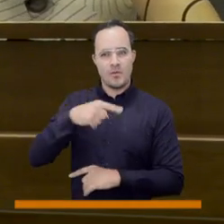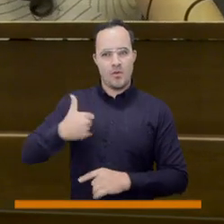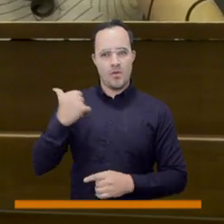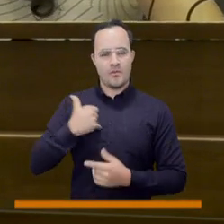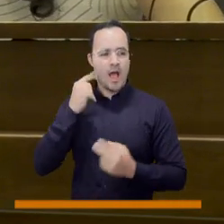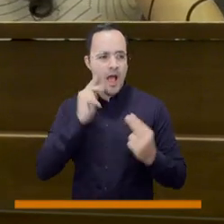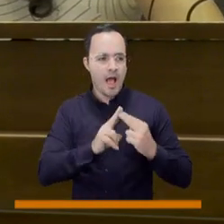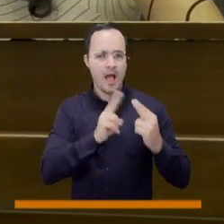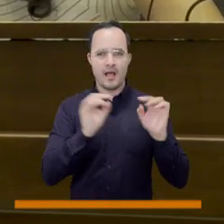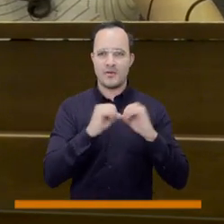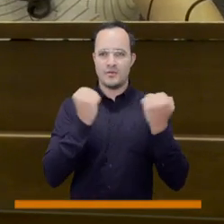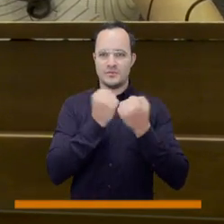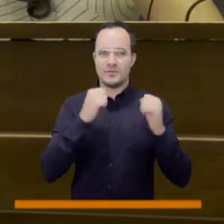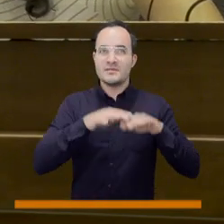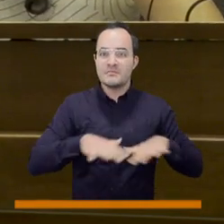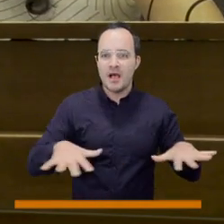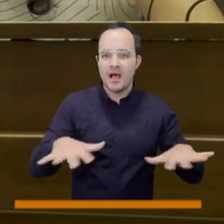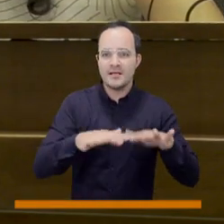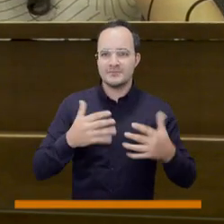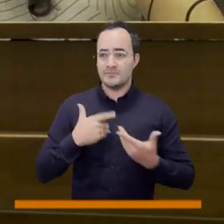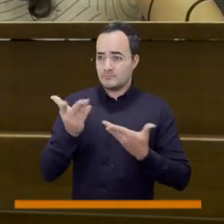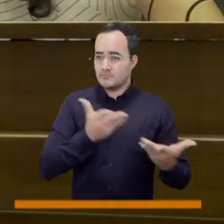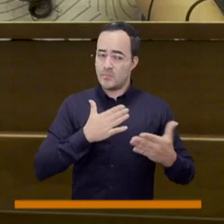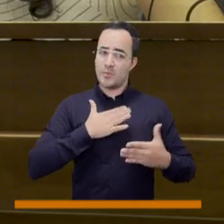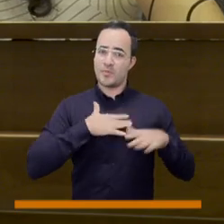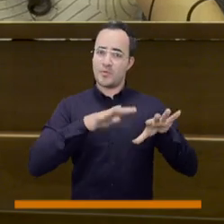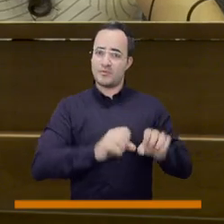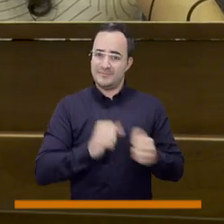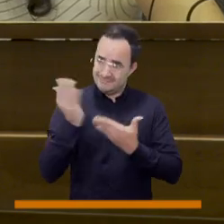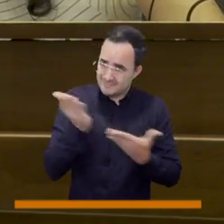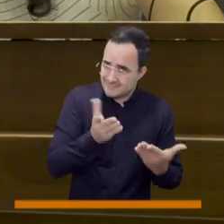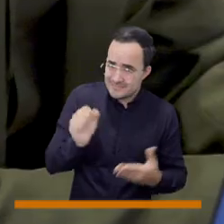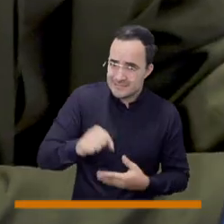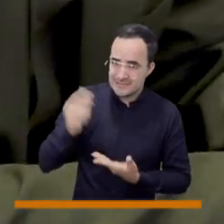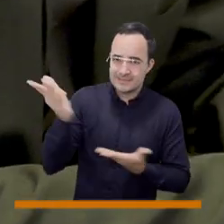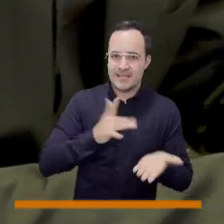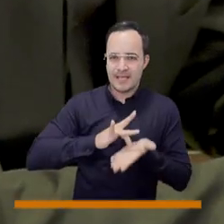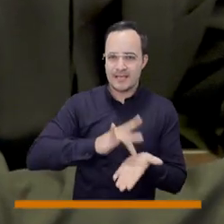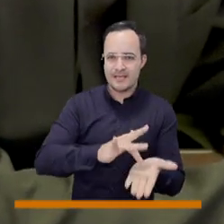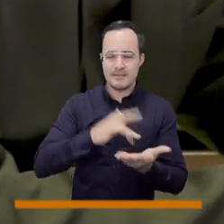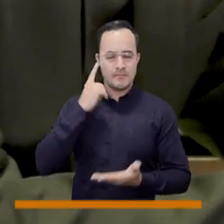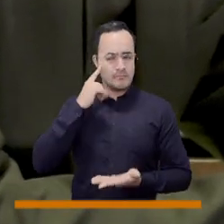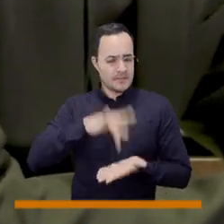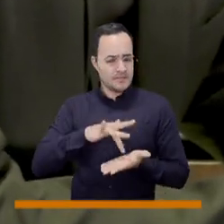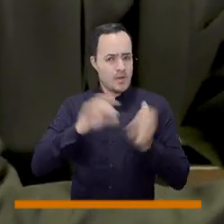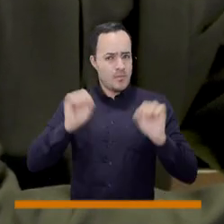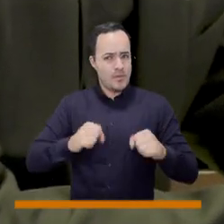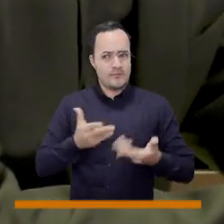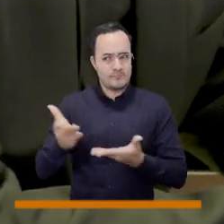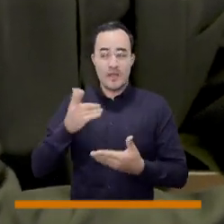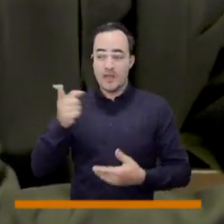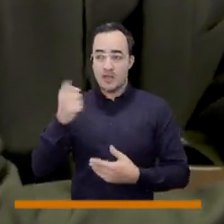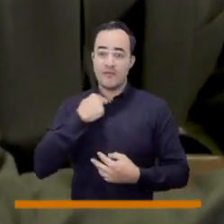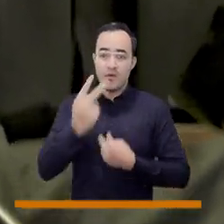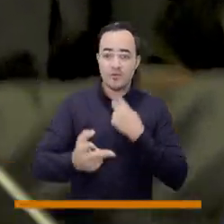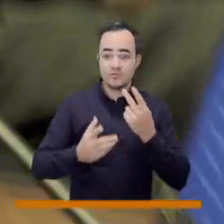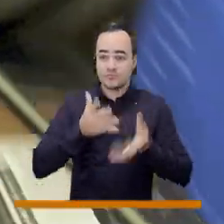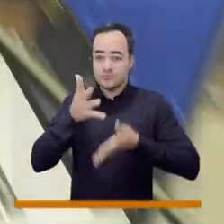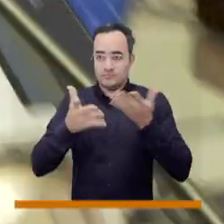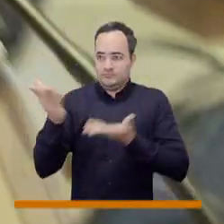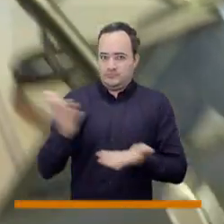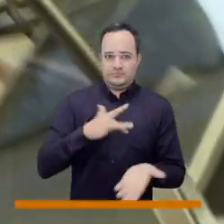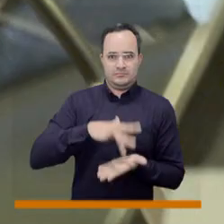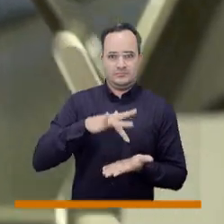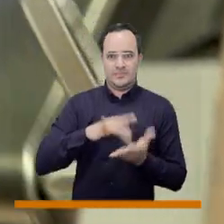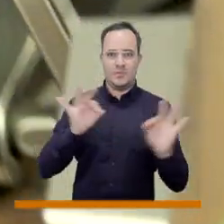apropien de estos lugares, que sepan que pueden participar y que además su voz tiene también voto. Cada uno de los estudiantes asume